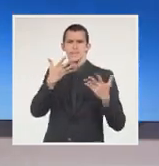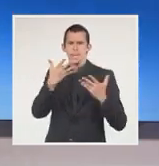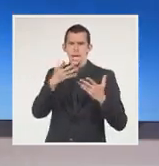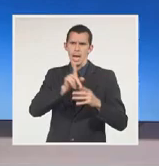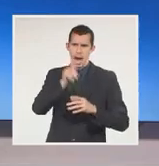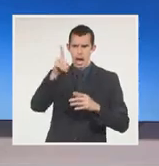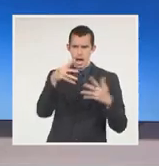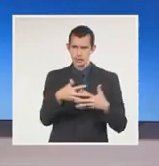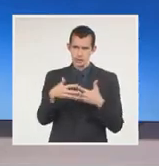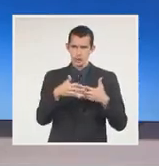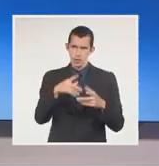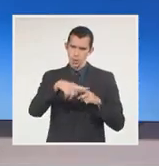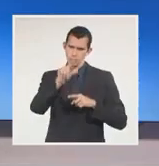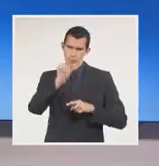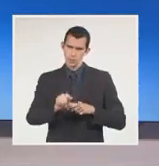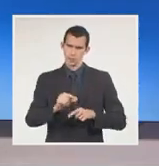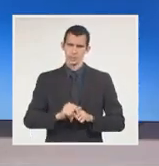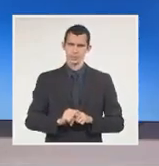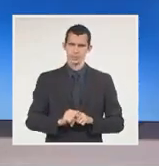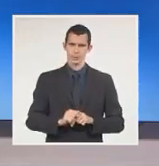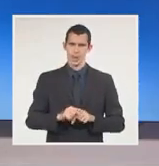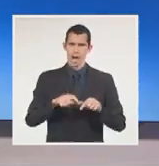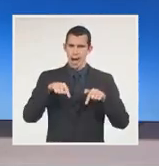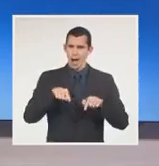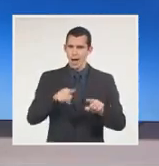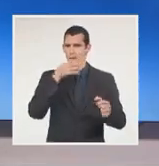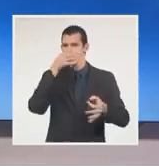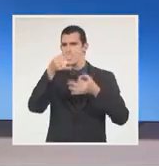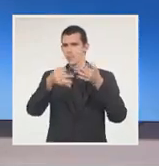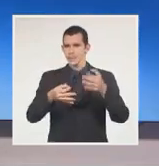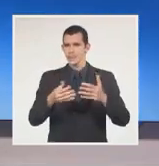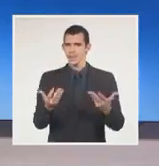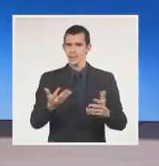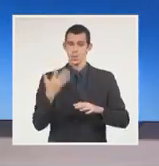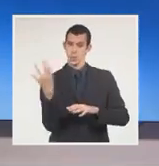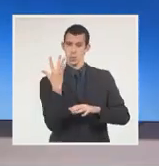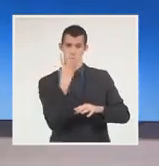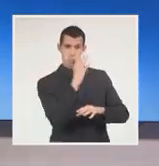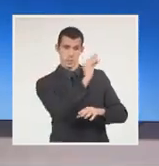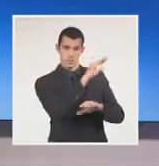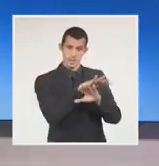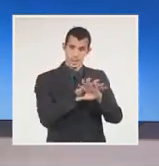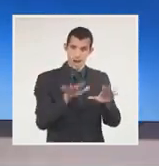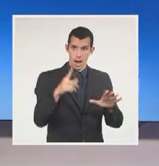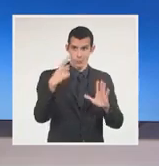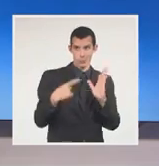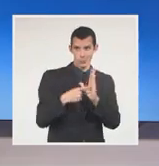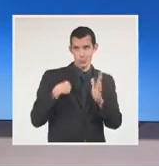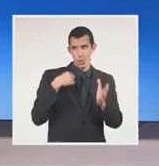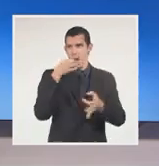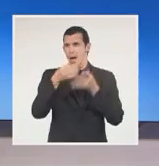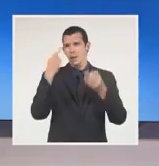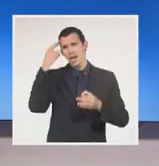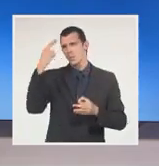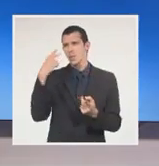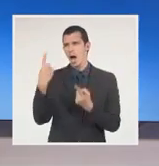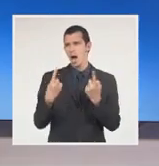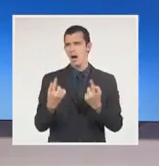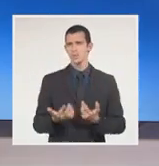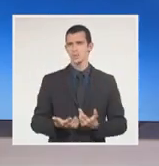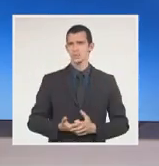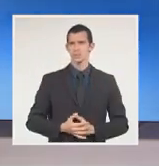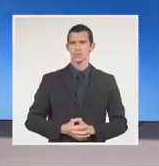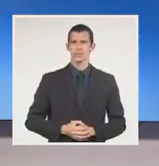quisiera, algunos días después, ahora, durante la recuperación tras el paso del huracán, yo quisiera recordar. Los